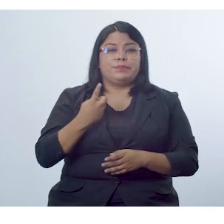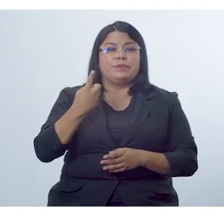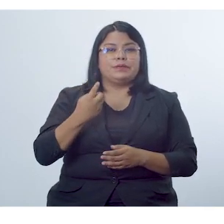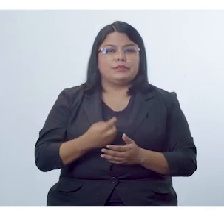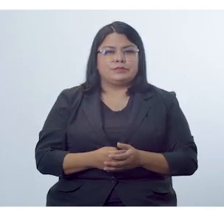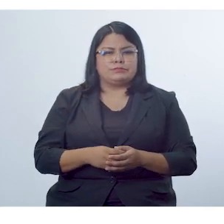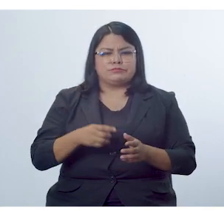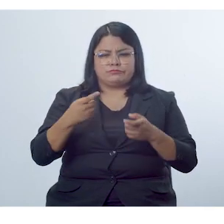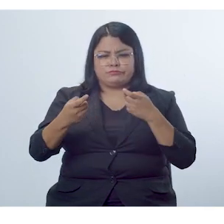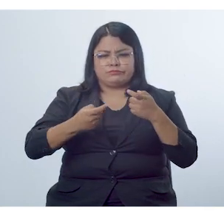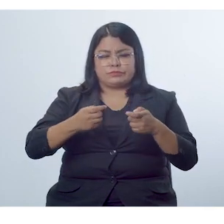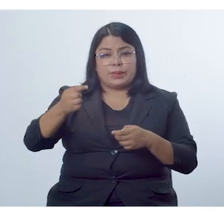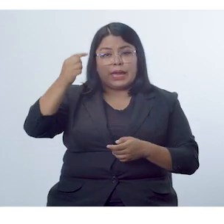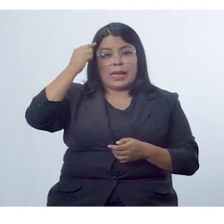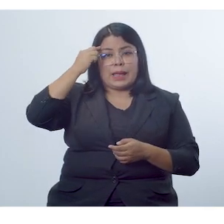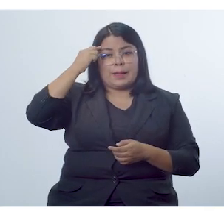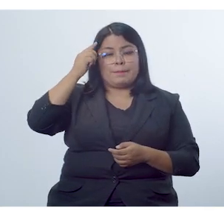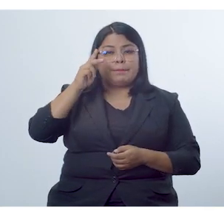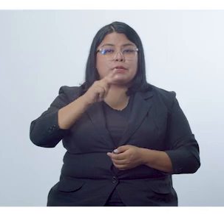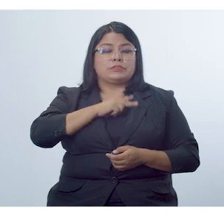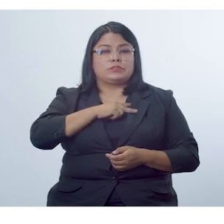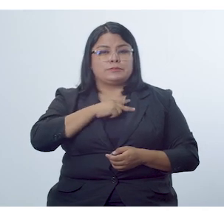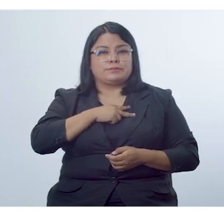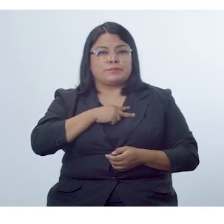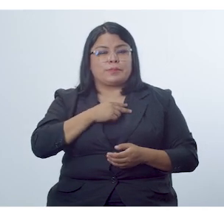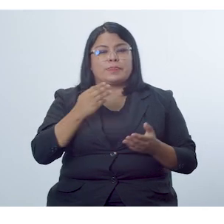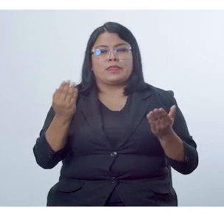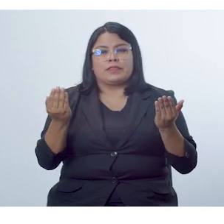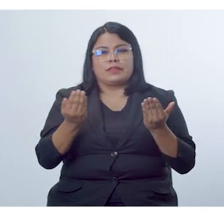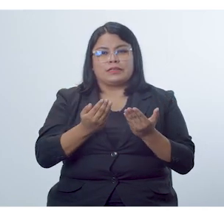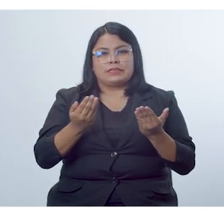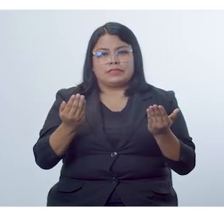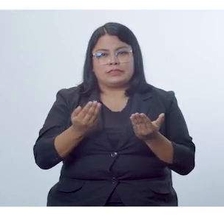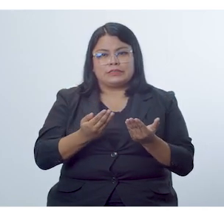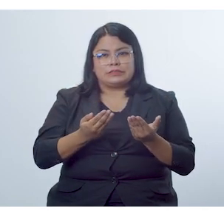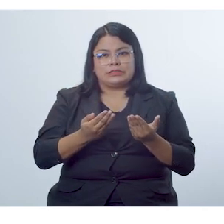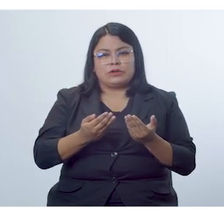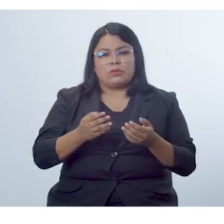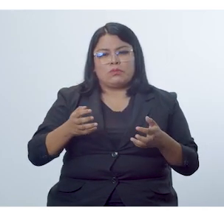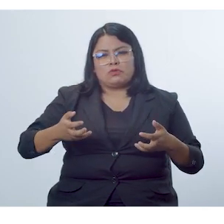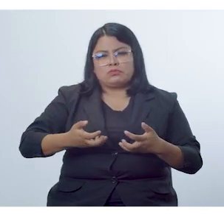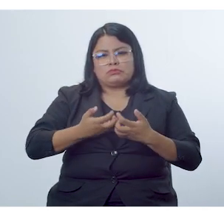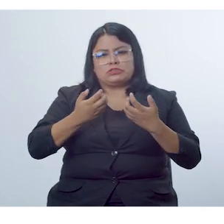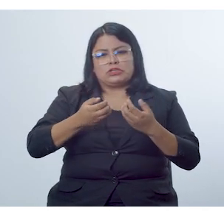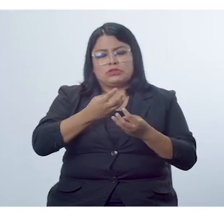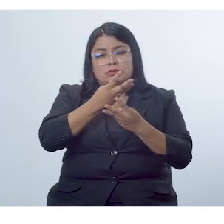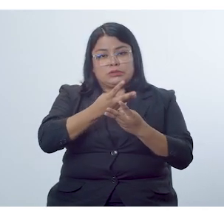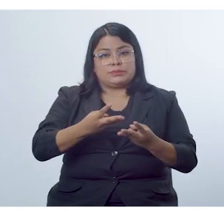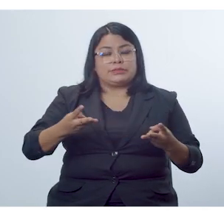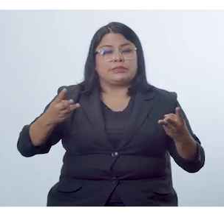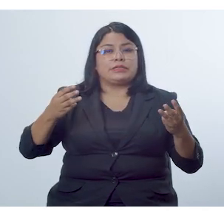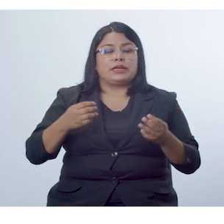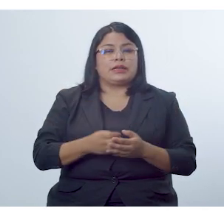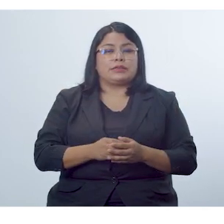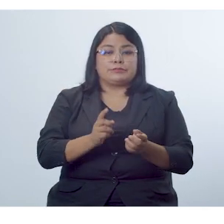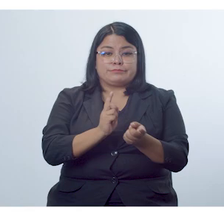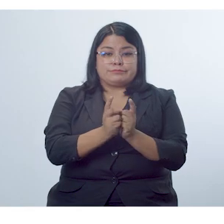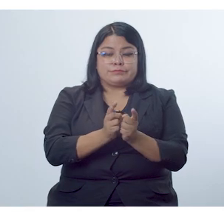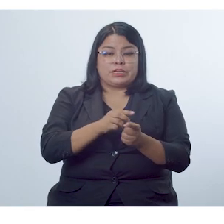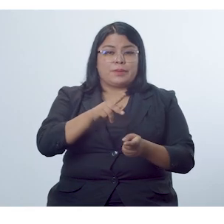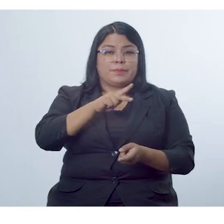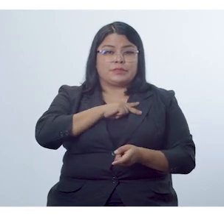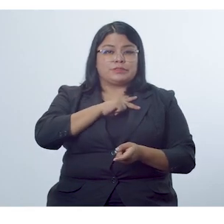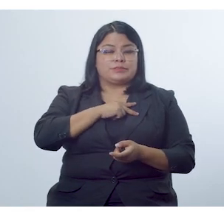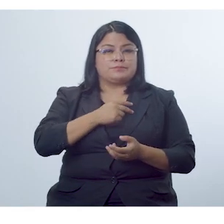Monitorear el pensamiento personal. Realizar inferencias sobre el material. Establecer